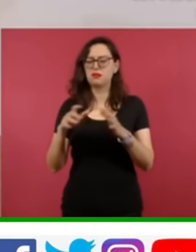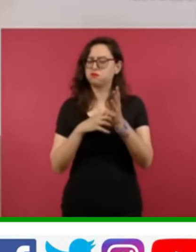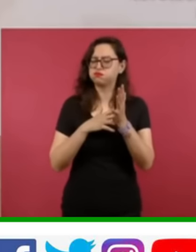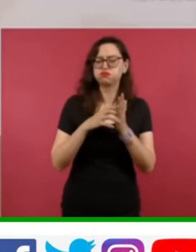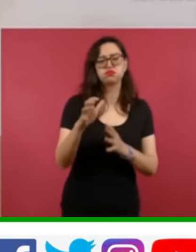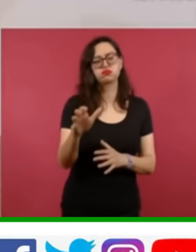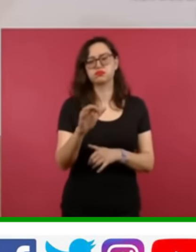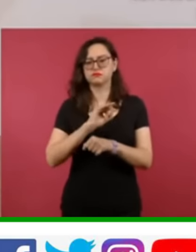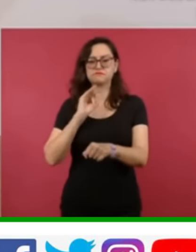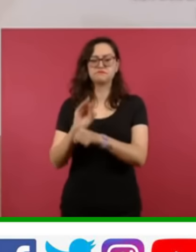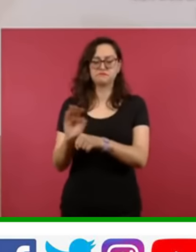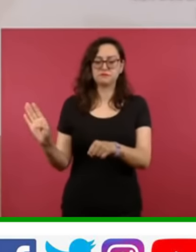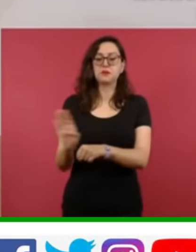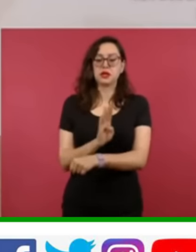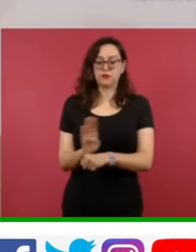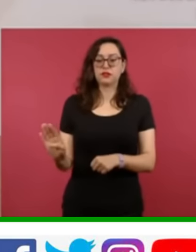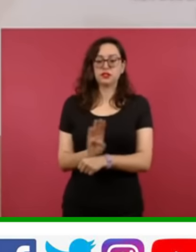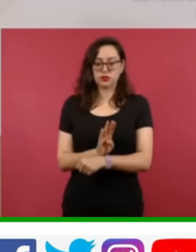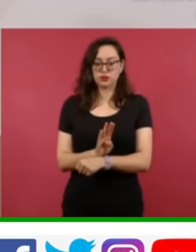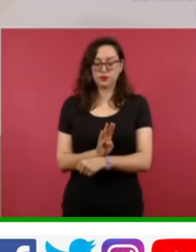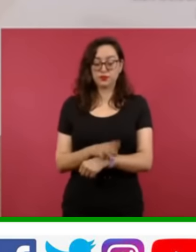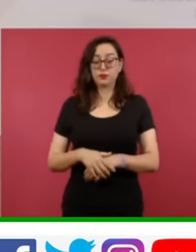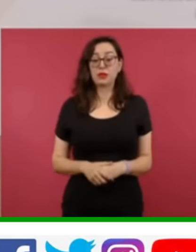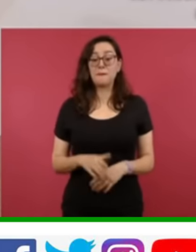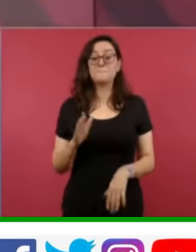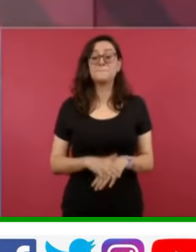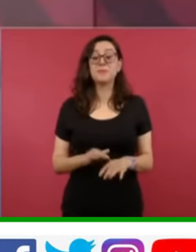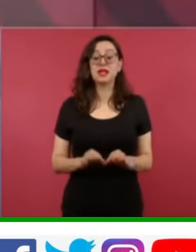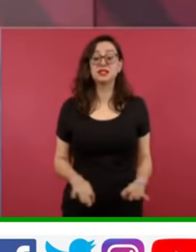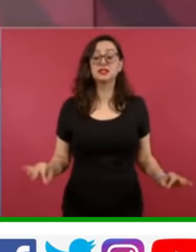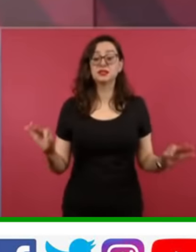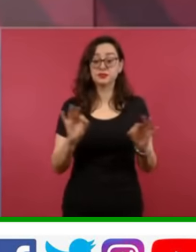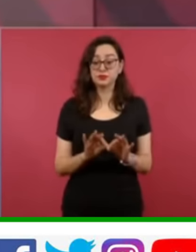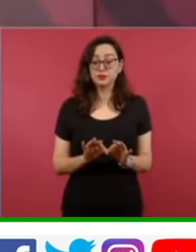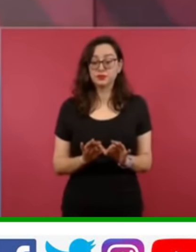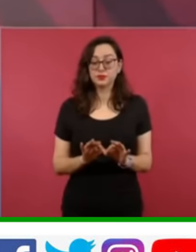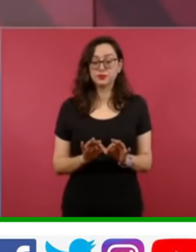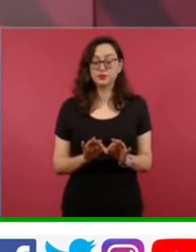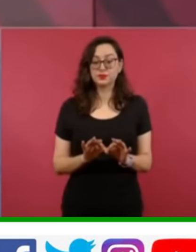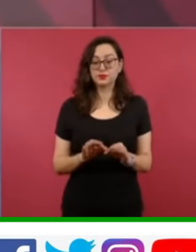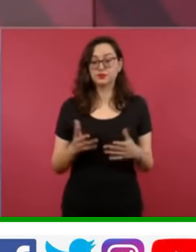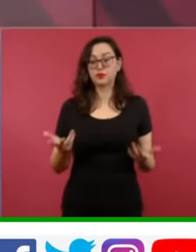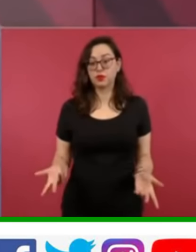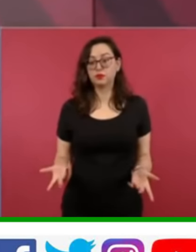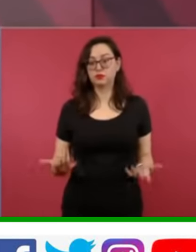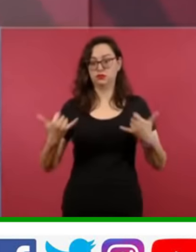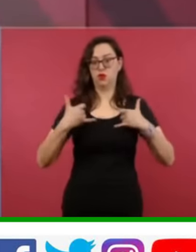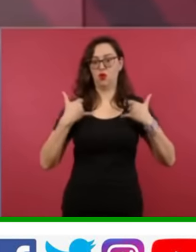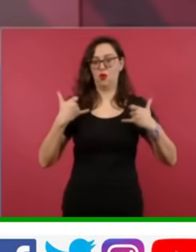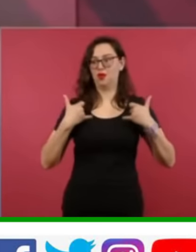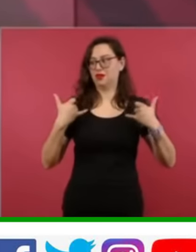de trabajadores, sobre todo, de los que vienen detrás de nosotros.